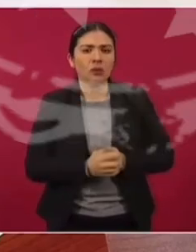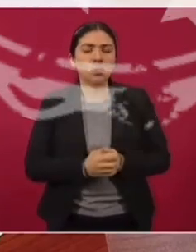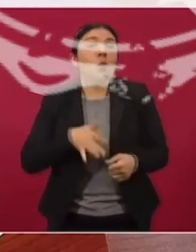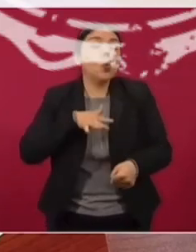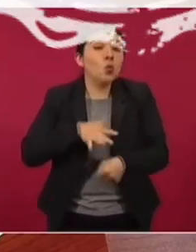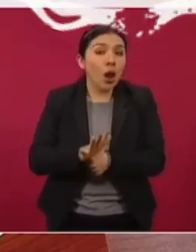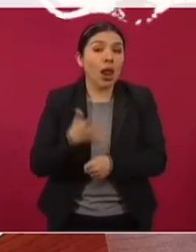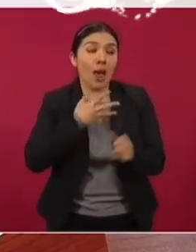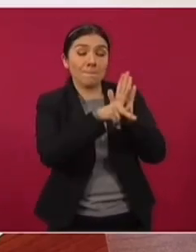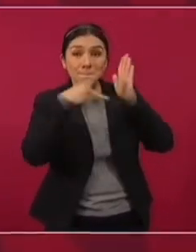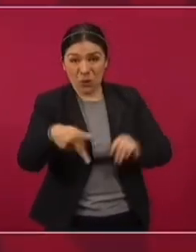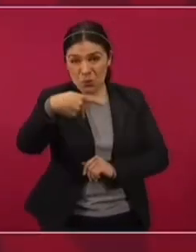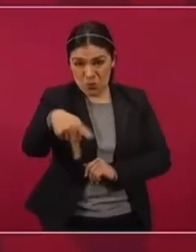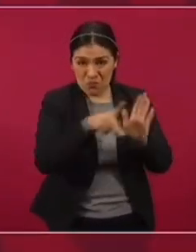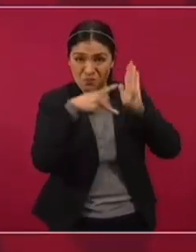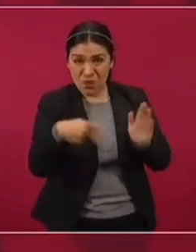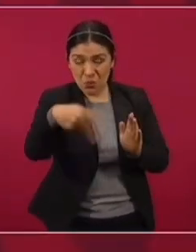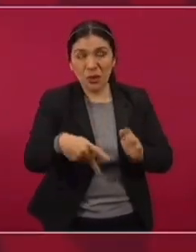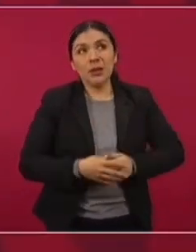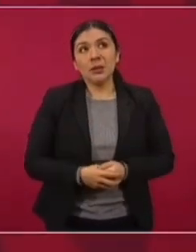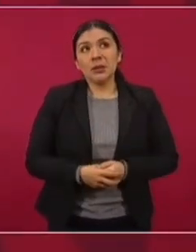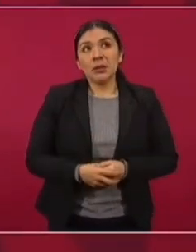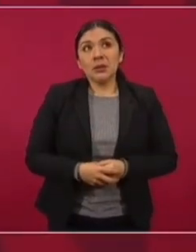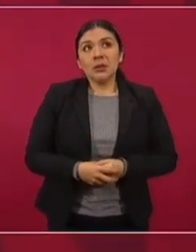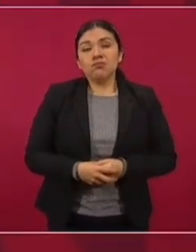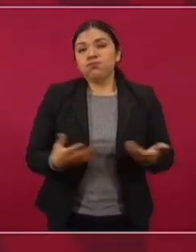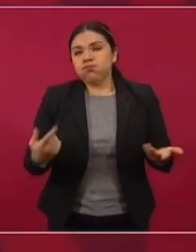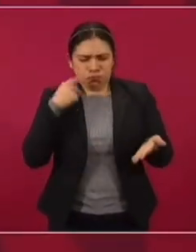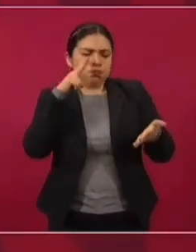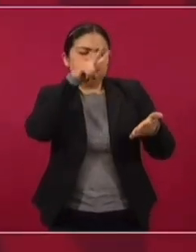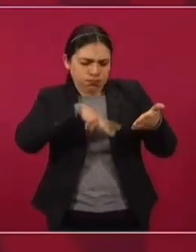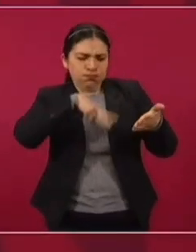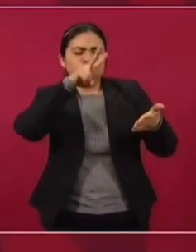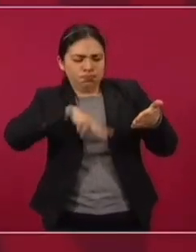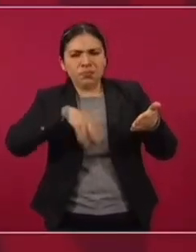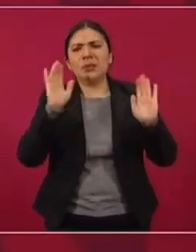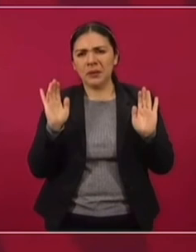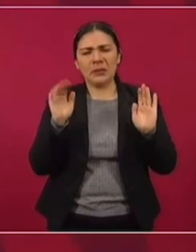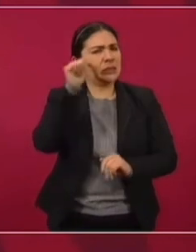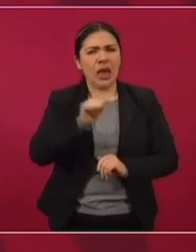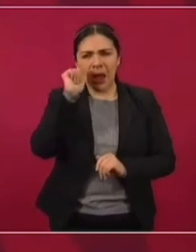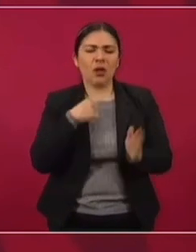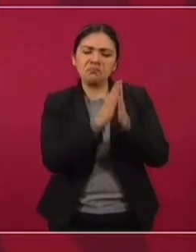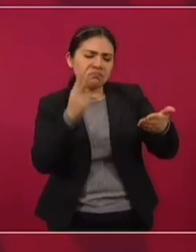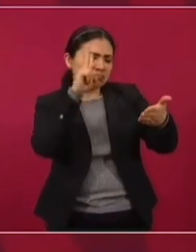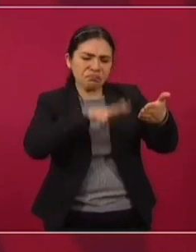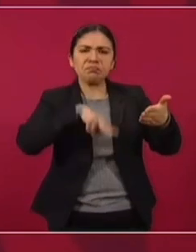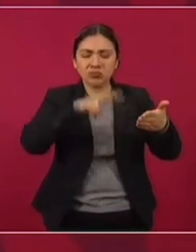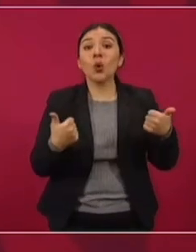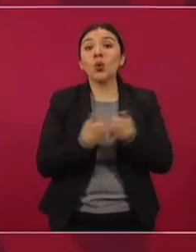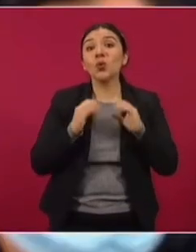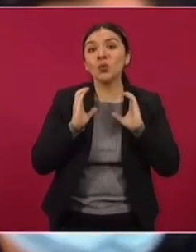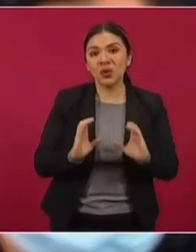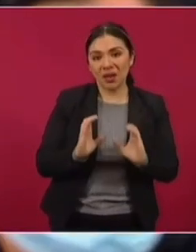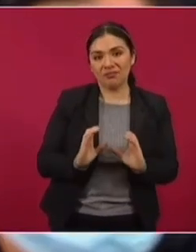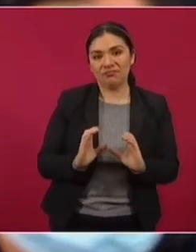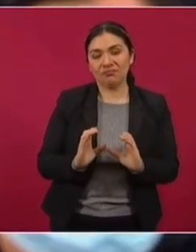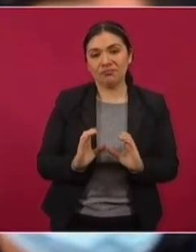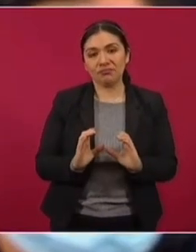Lo que viene del periódico de ustedes, lo veo siempre, con mucho cuidado.